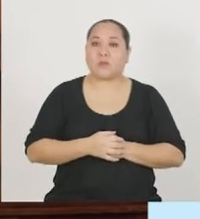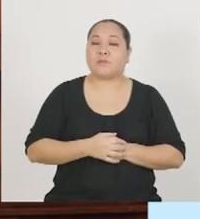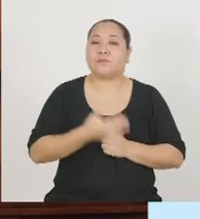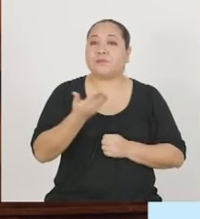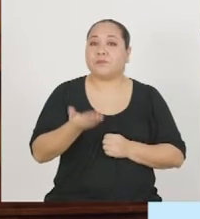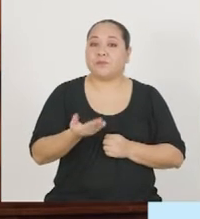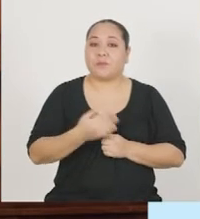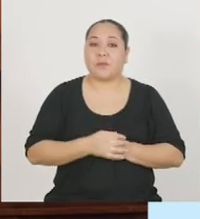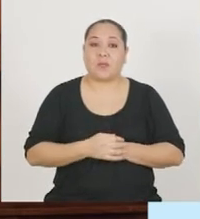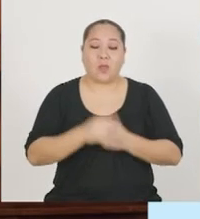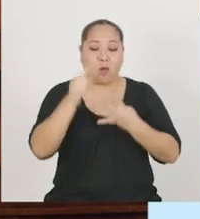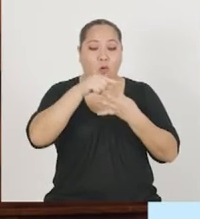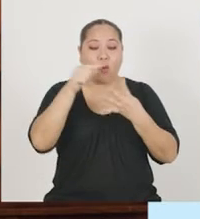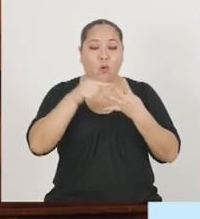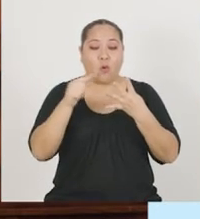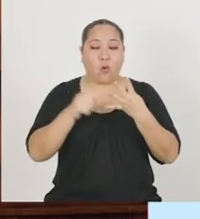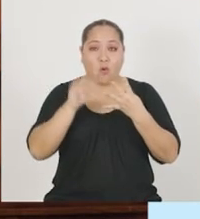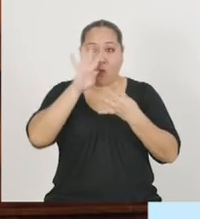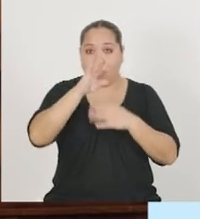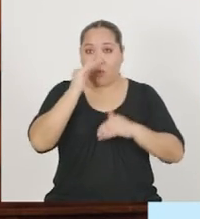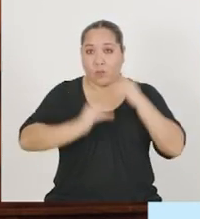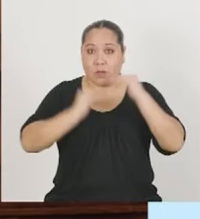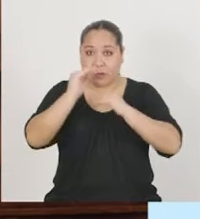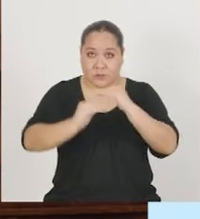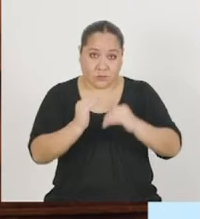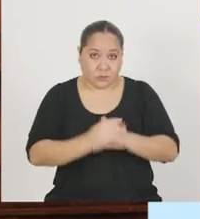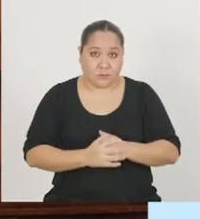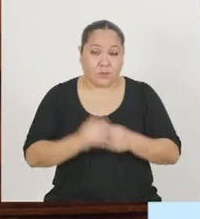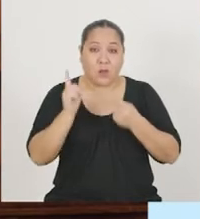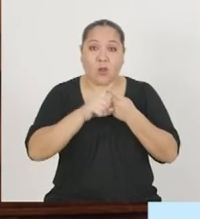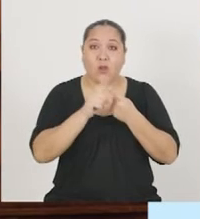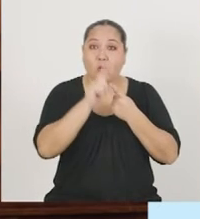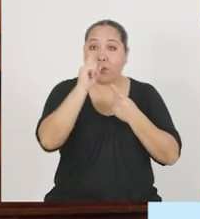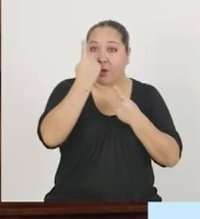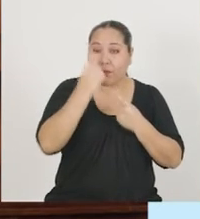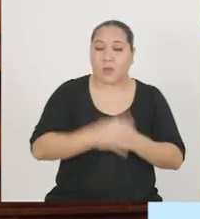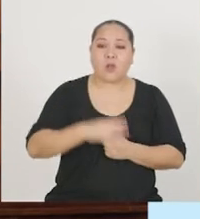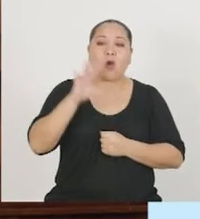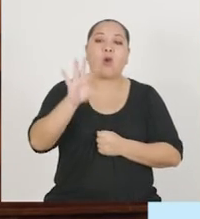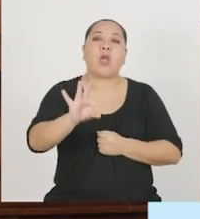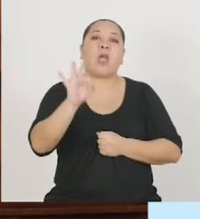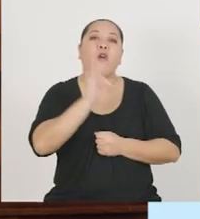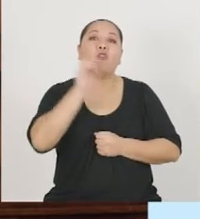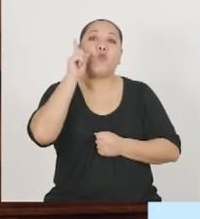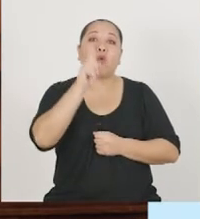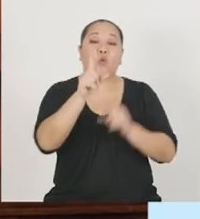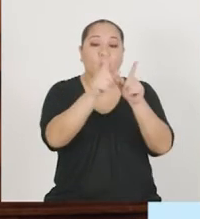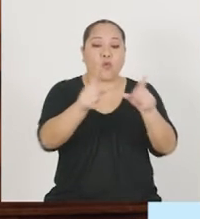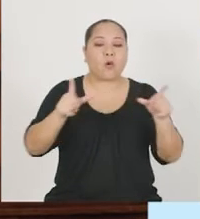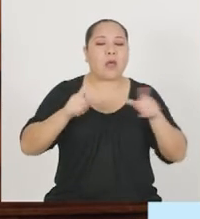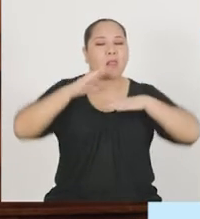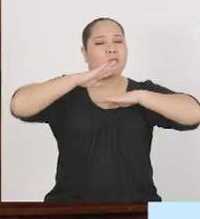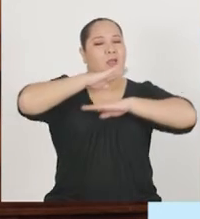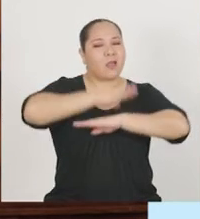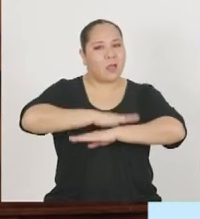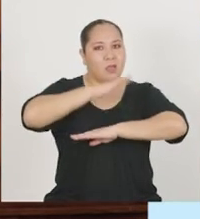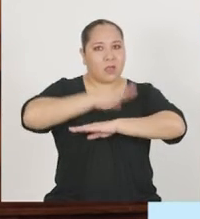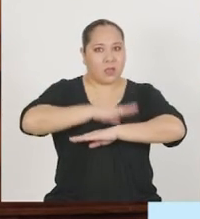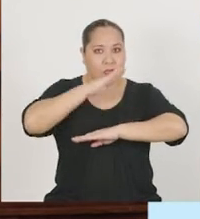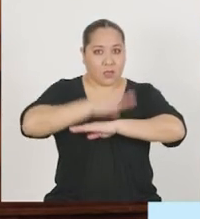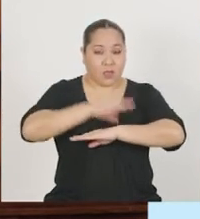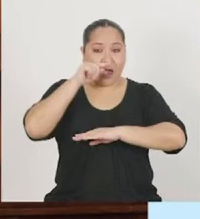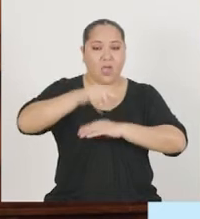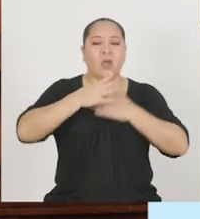y que consta de cuatro pasos. Para ello, lo primero de todo será encontrar un lugar tranquilo